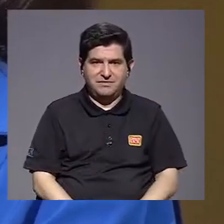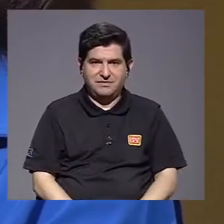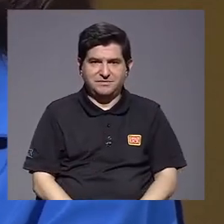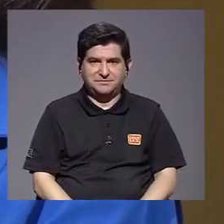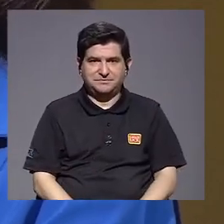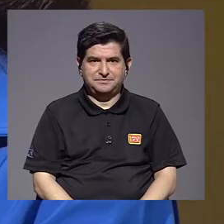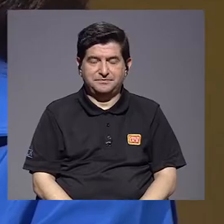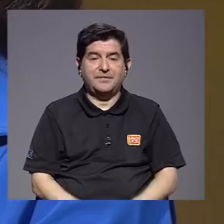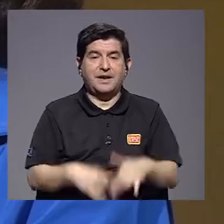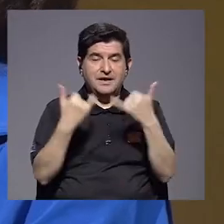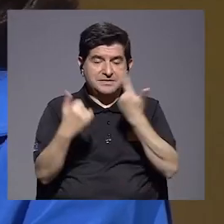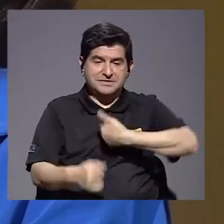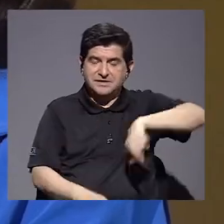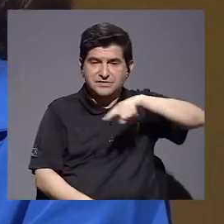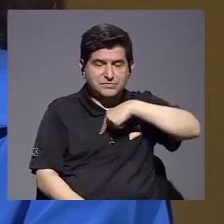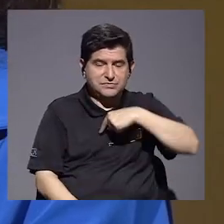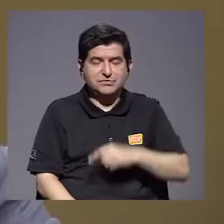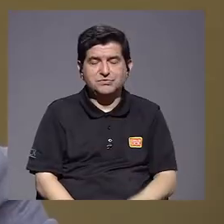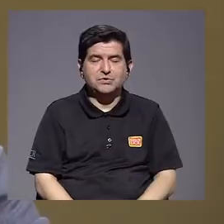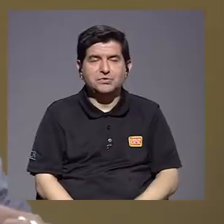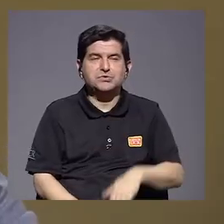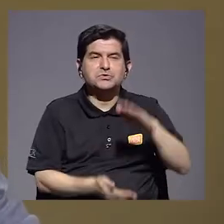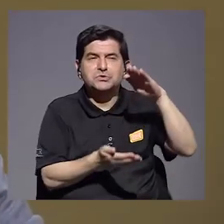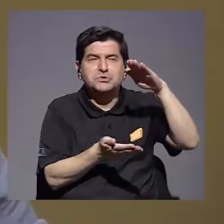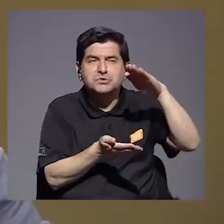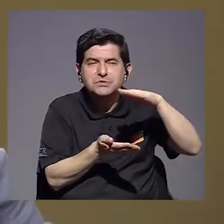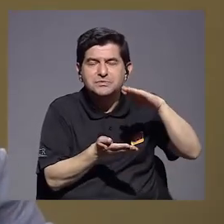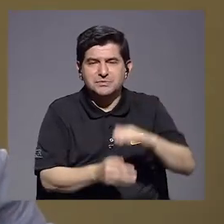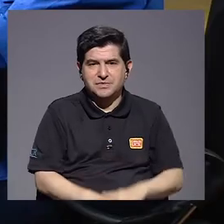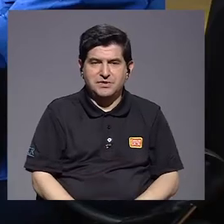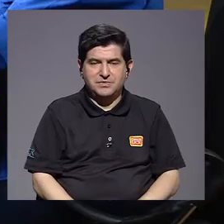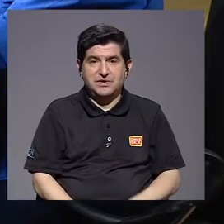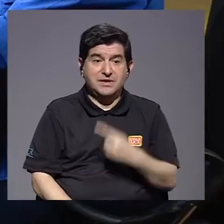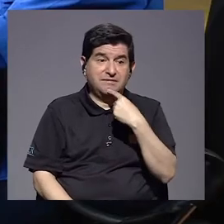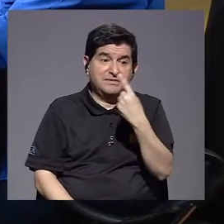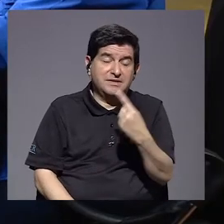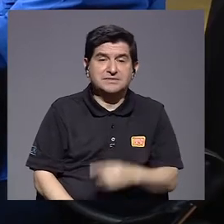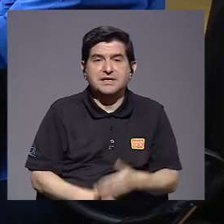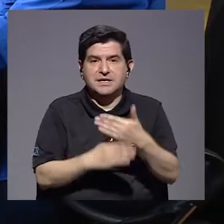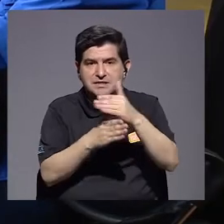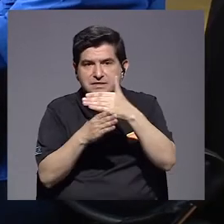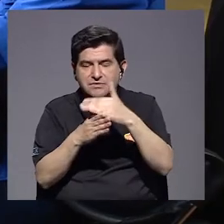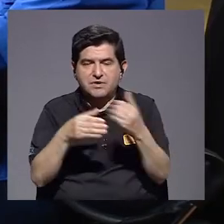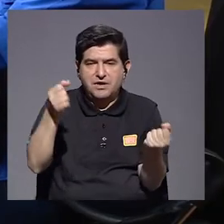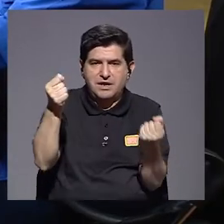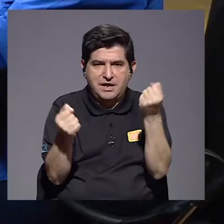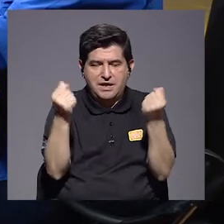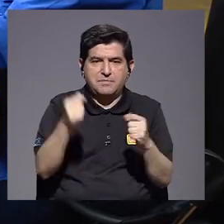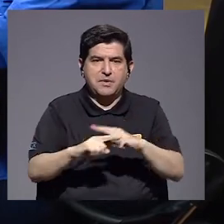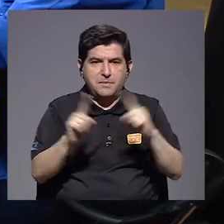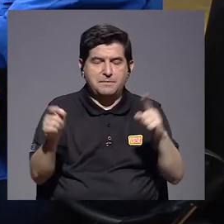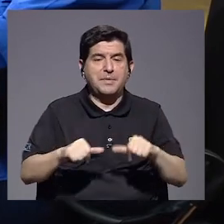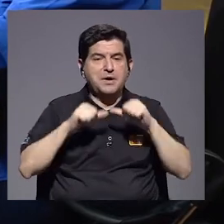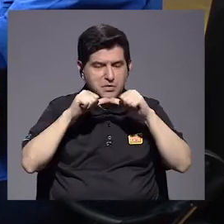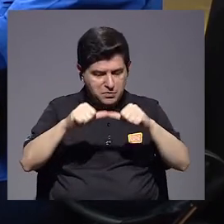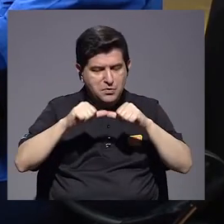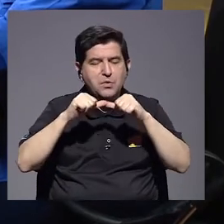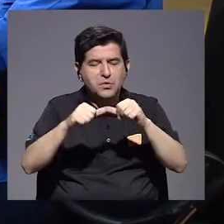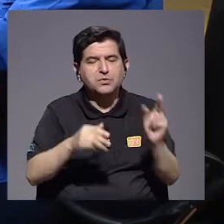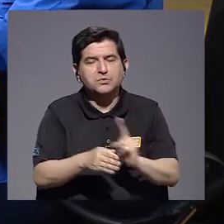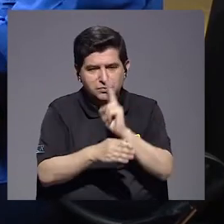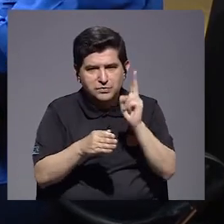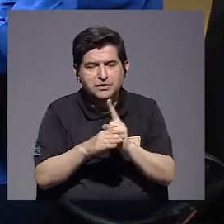ya no estamos... Hemos disminuido. Más, hemos disminuido el reparto de agua en camiones cisternas, aunque aún lo